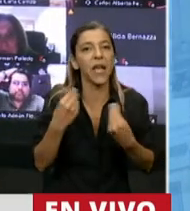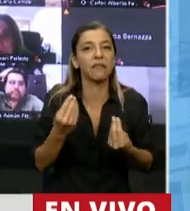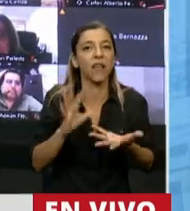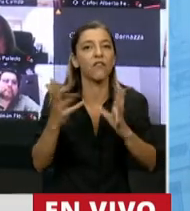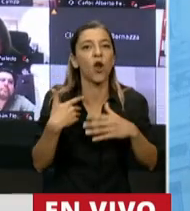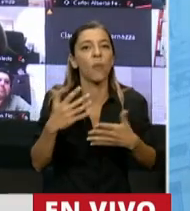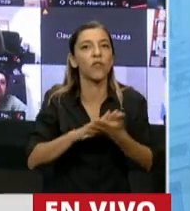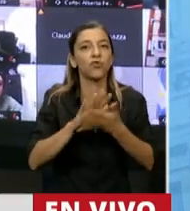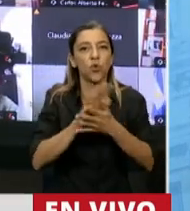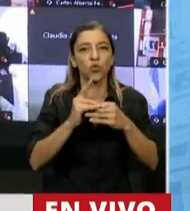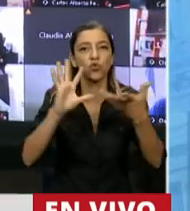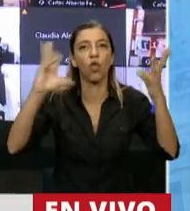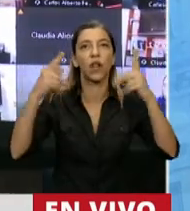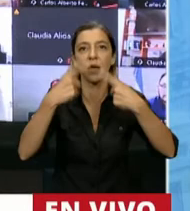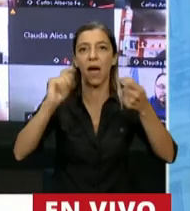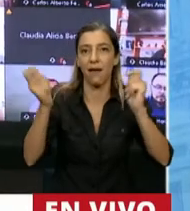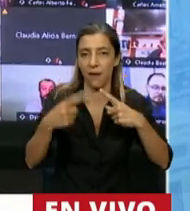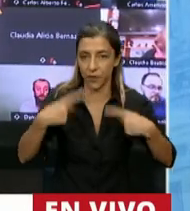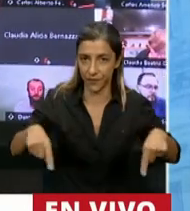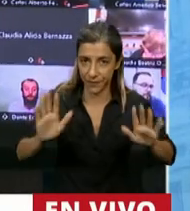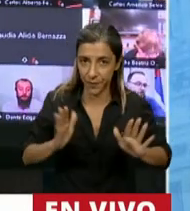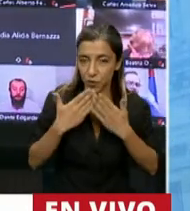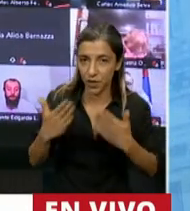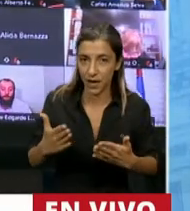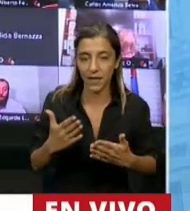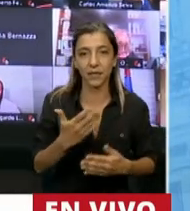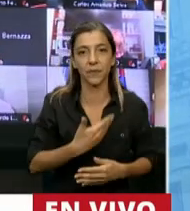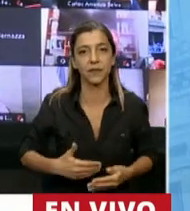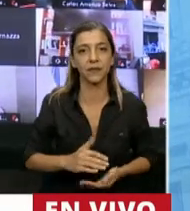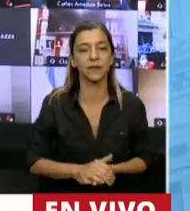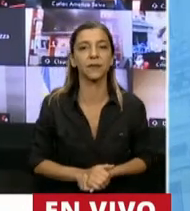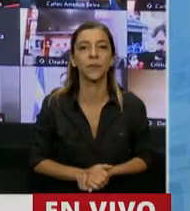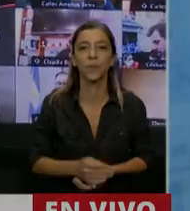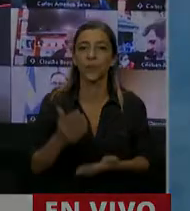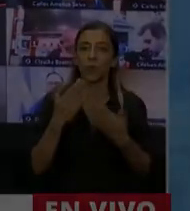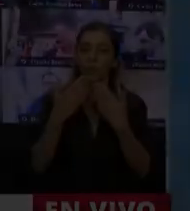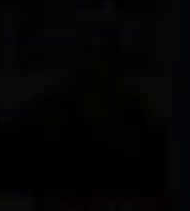climático. Muchas gracias, Presidente. Muchas gracias, Diputado Samarbide.